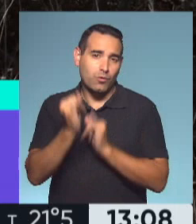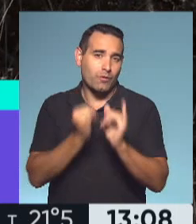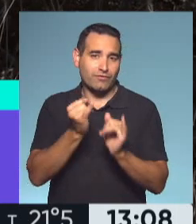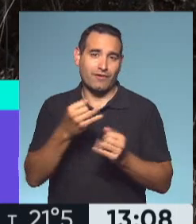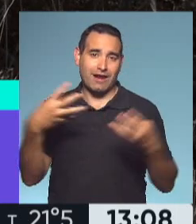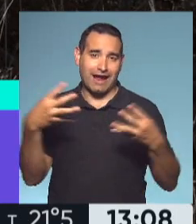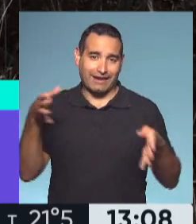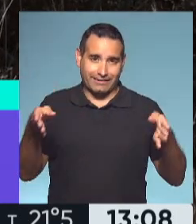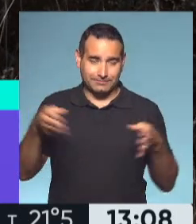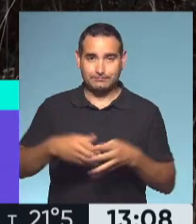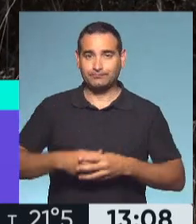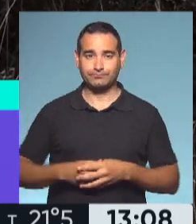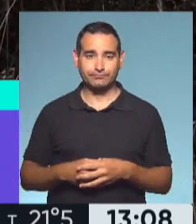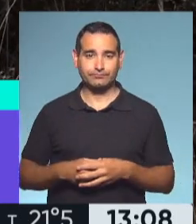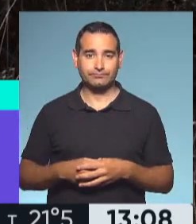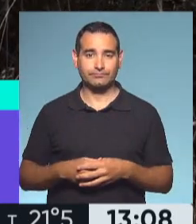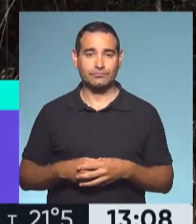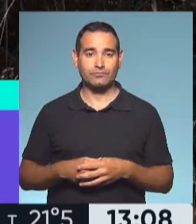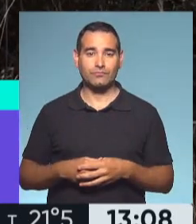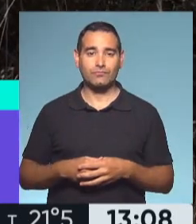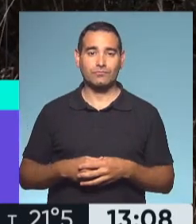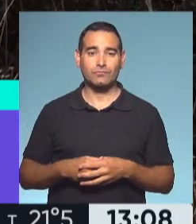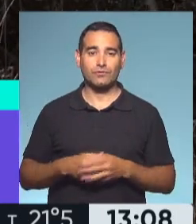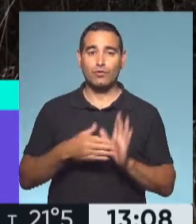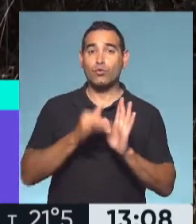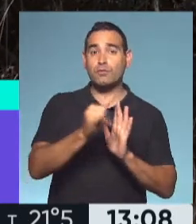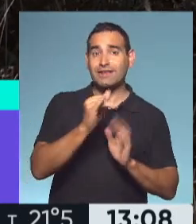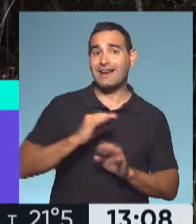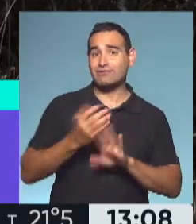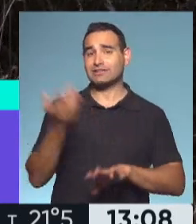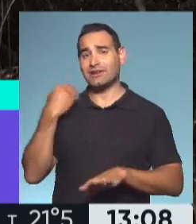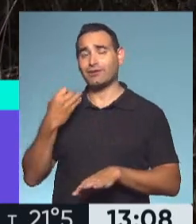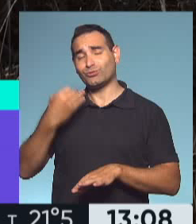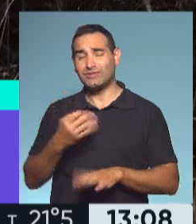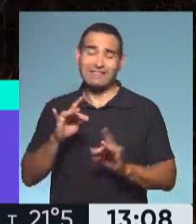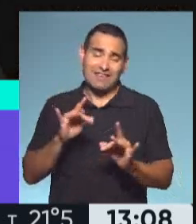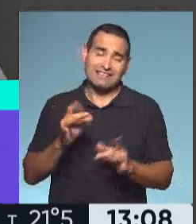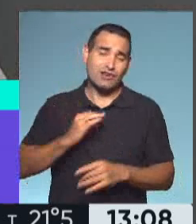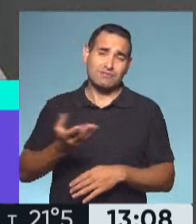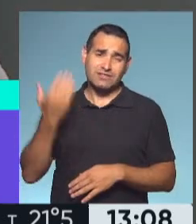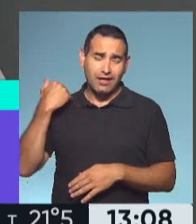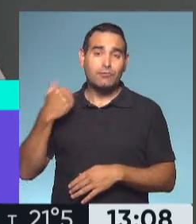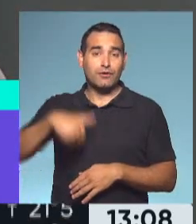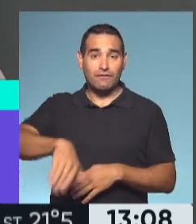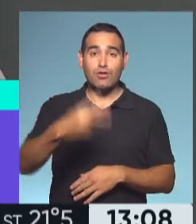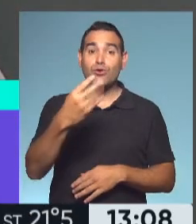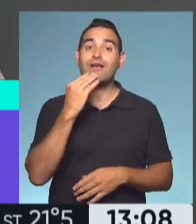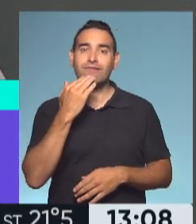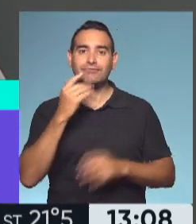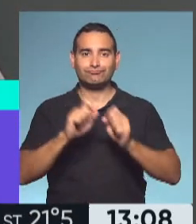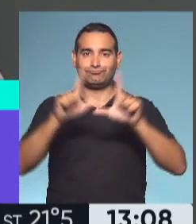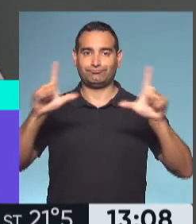guerra. Bueno, el documental, por suerte, después del año pasado, que fue difícil para todos, se estrena el 2 de abril